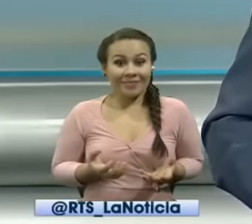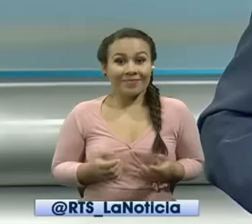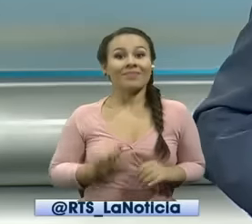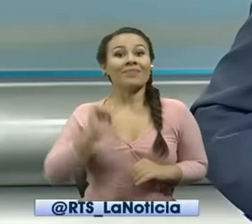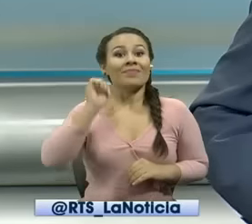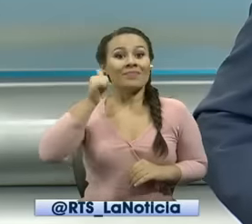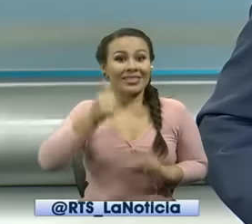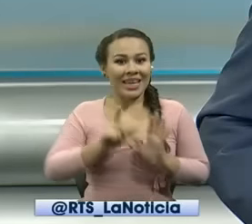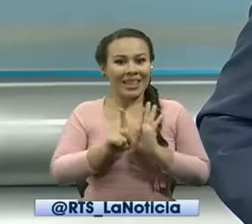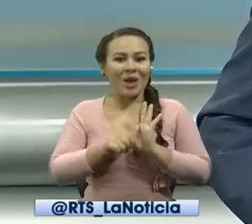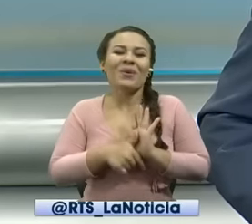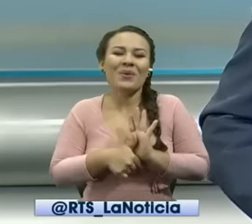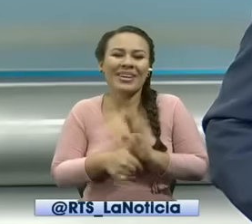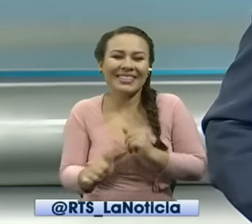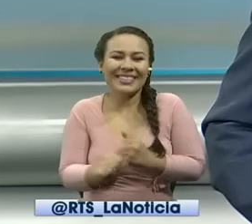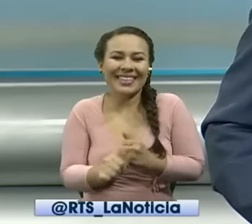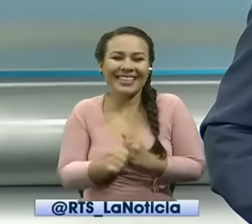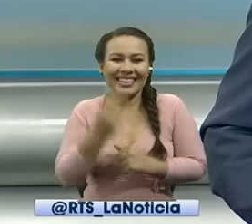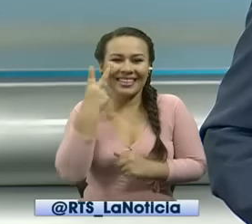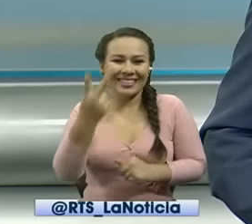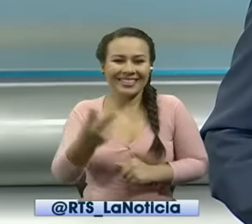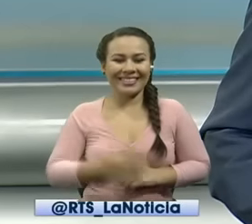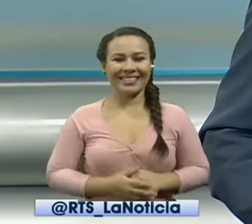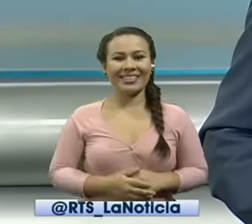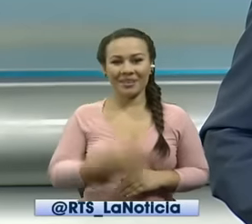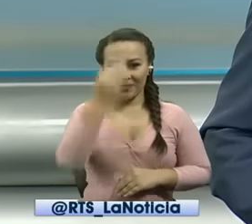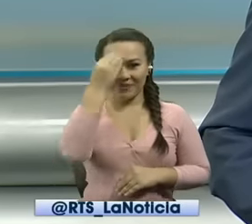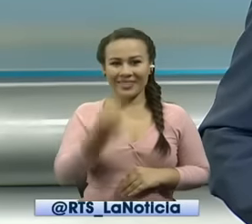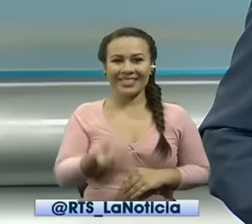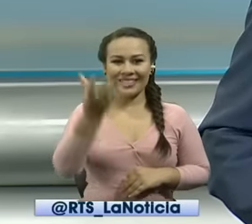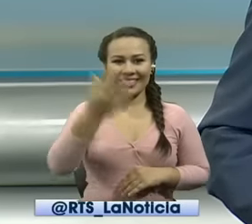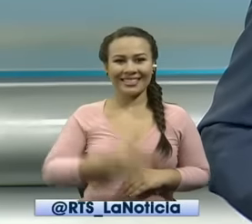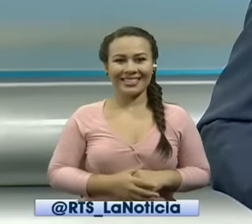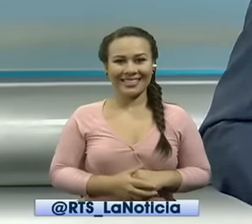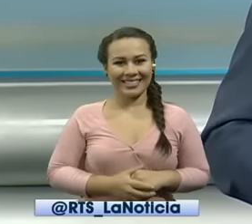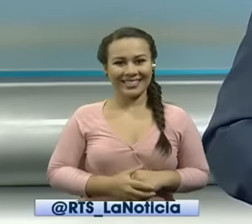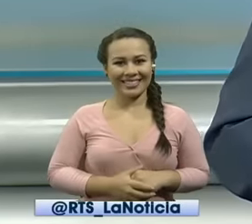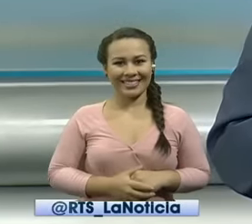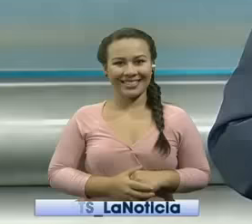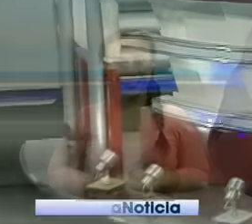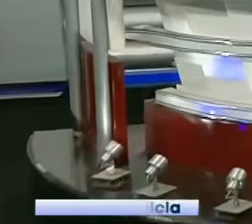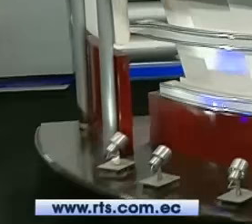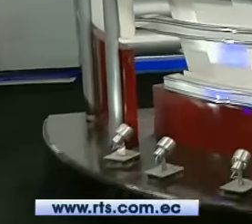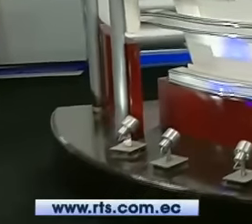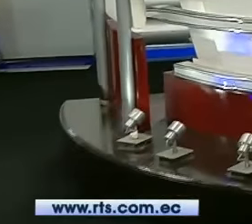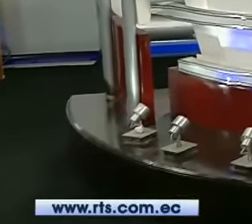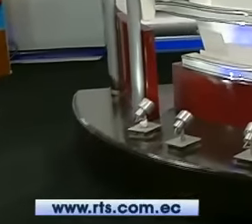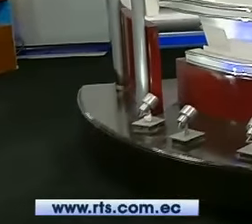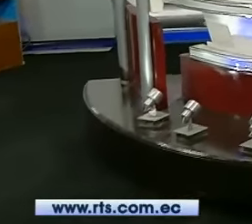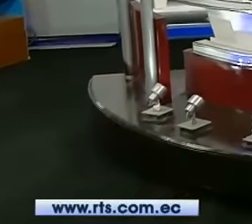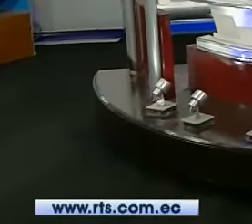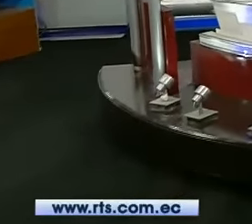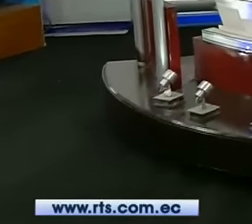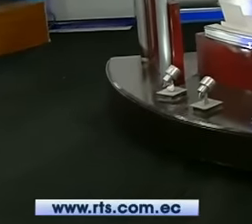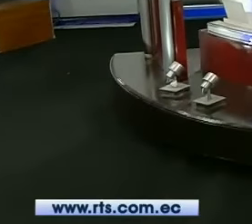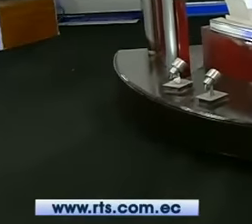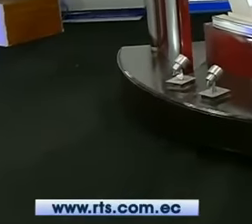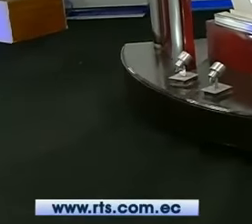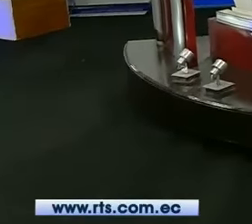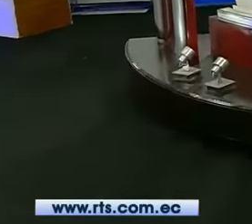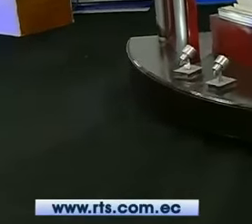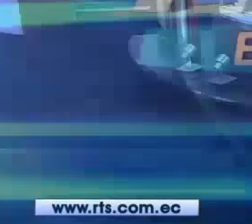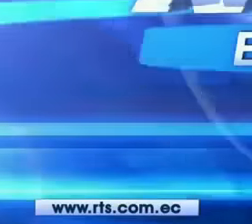más luego estaremos nuevamente con ustedes buenos días la noticia siempre en la comunidad la